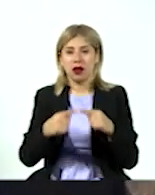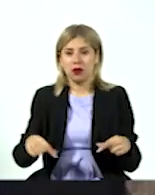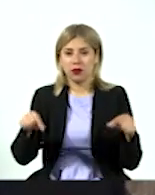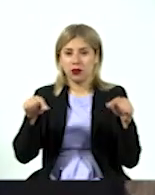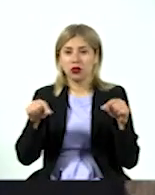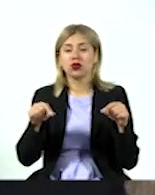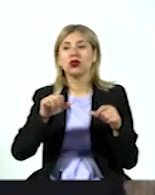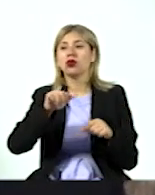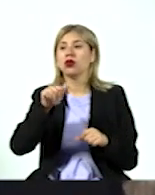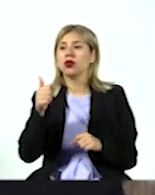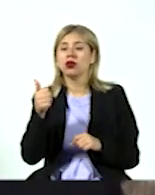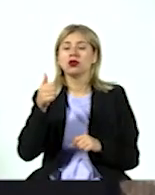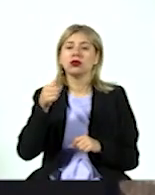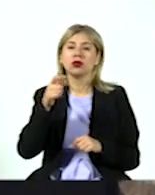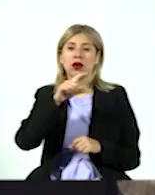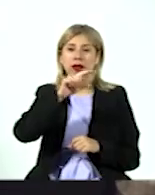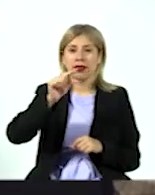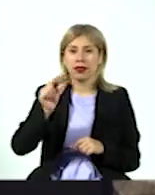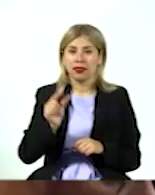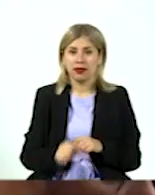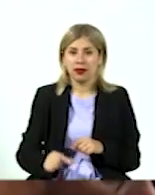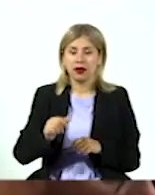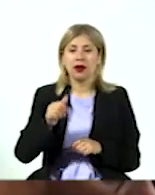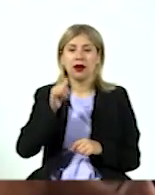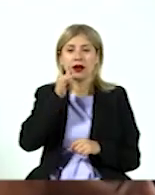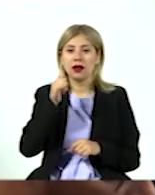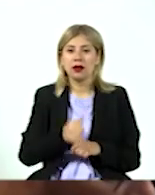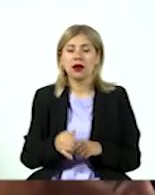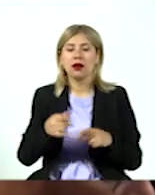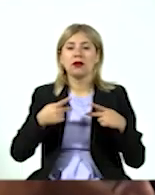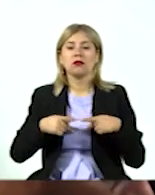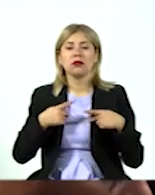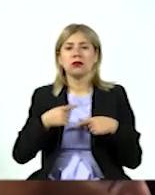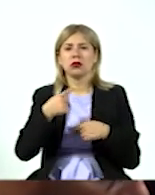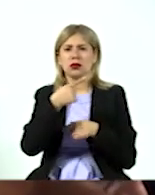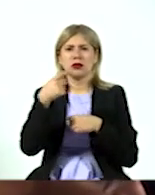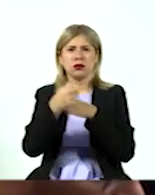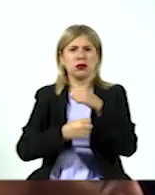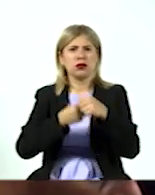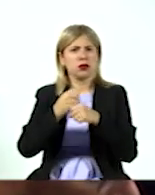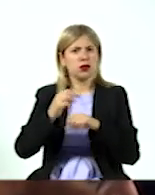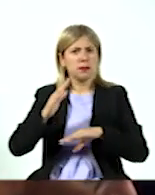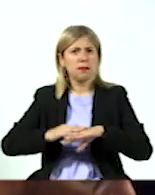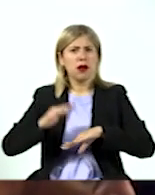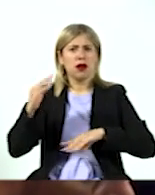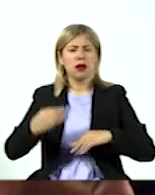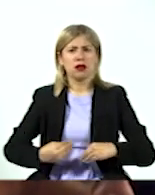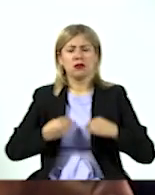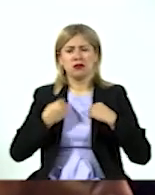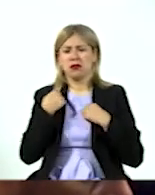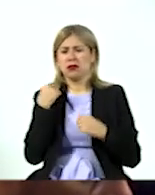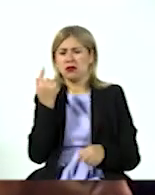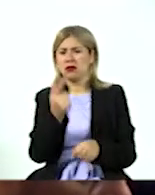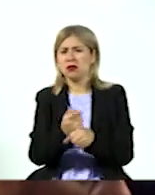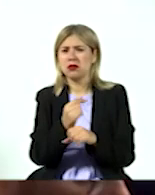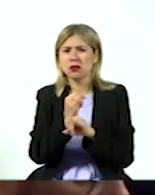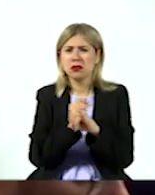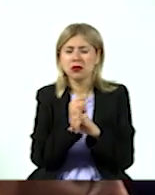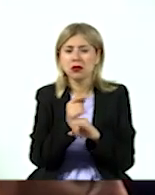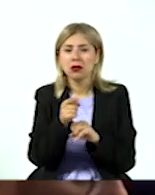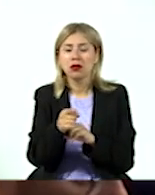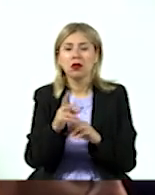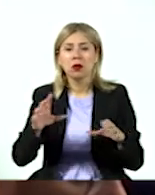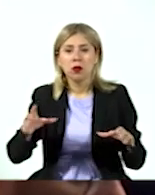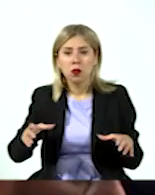está en Italia, pero ahí la gente vive más de 100 años, y cuando fueron a investigar por qué la gente vive más de 100 años, es porque tienen un sentido de